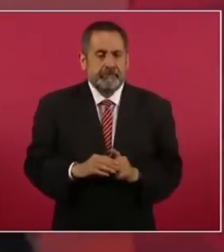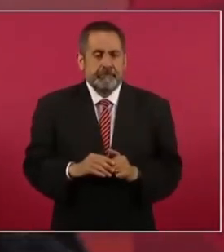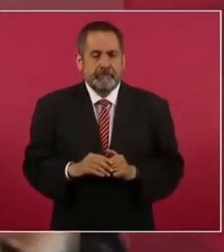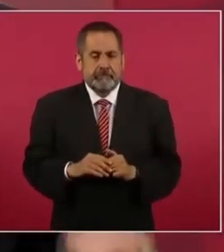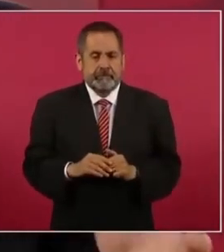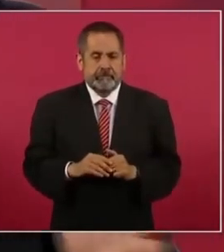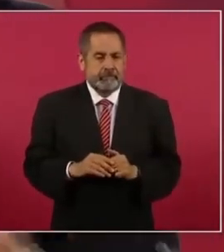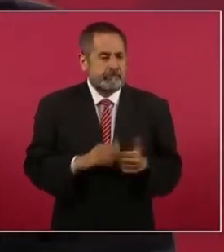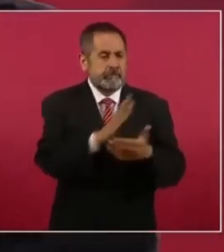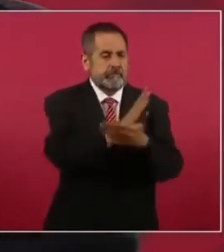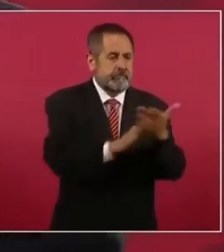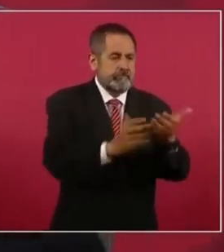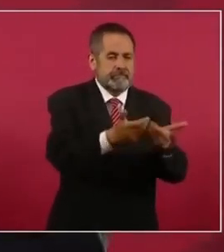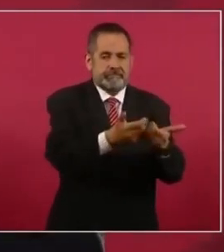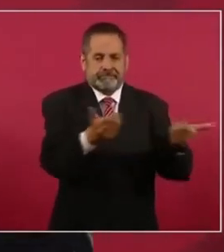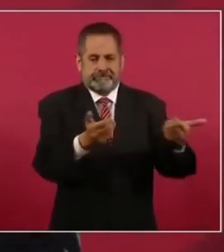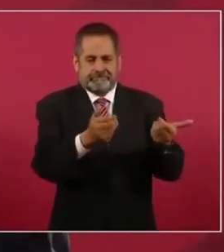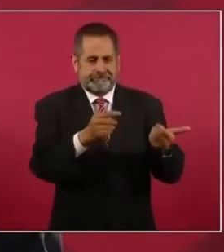pues estaban divididos.